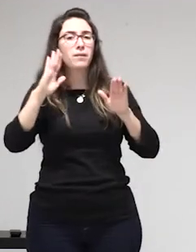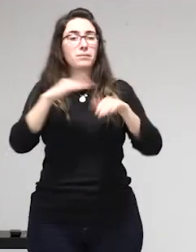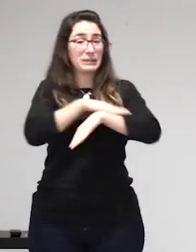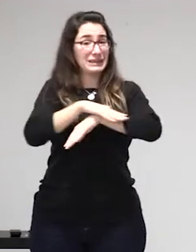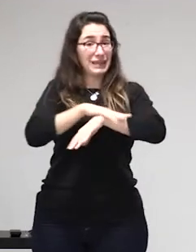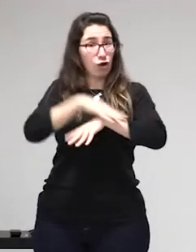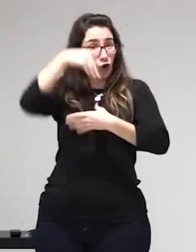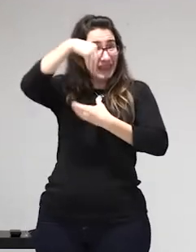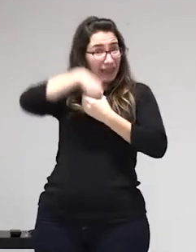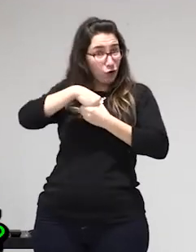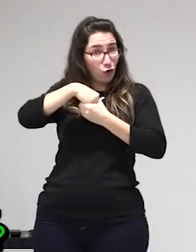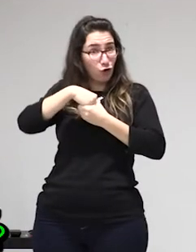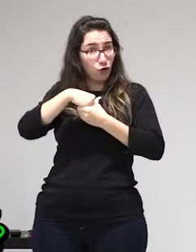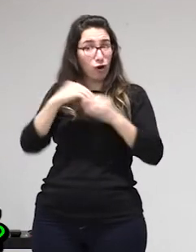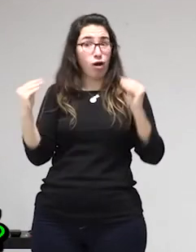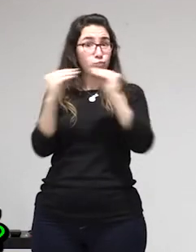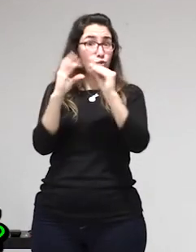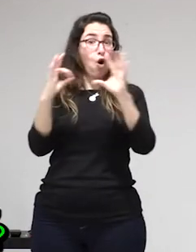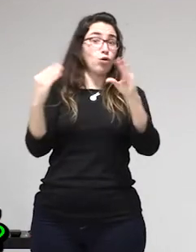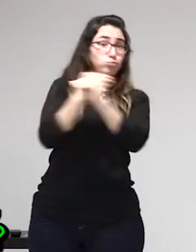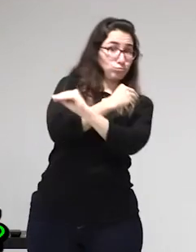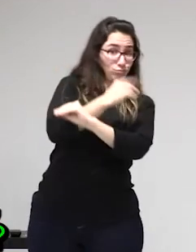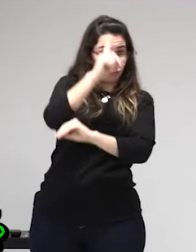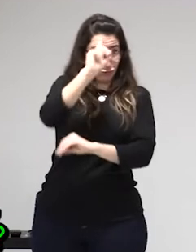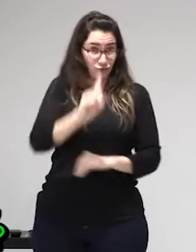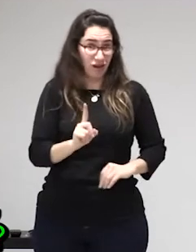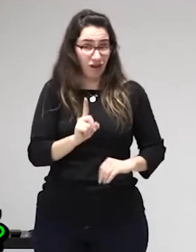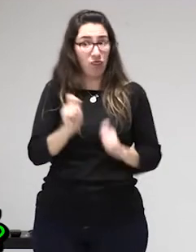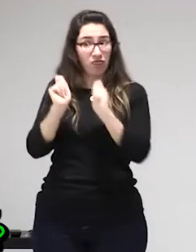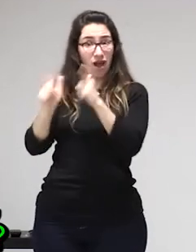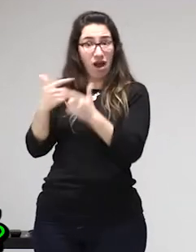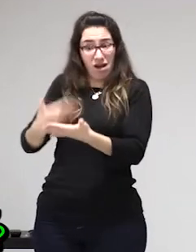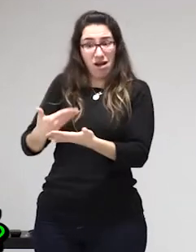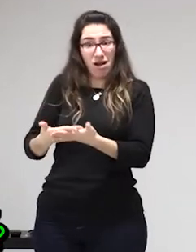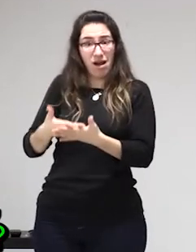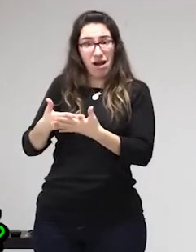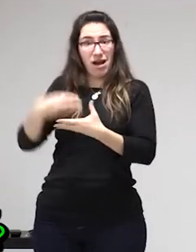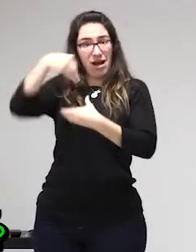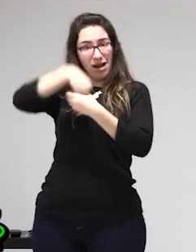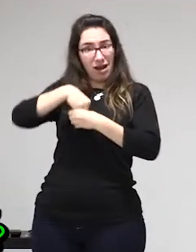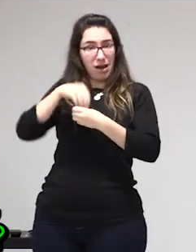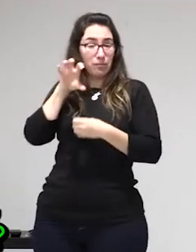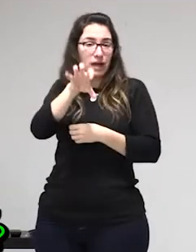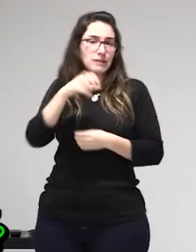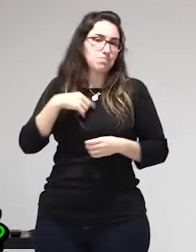la gente yo no soy o sea no estoy a favor del punitivismo pero hoy en día